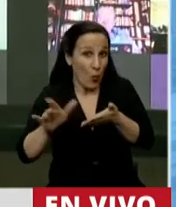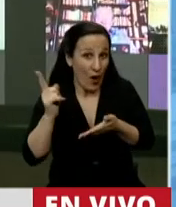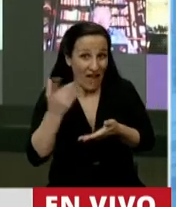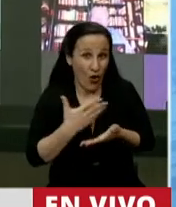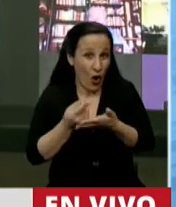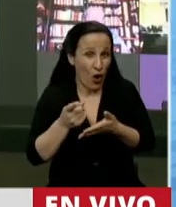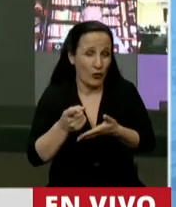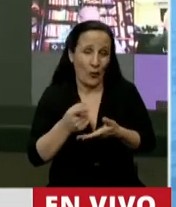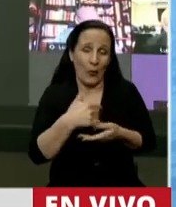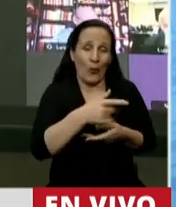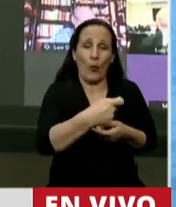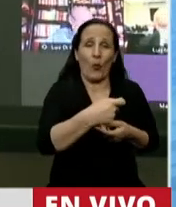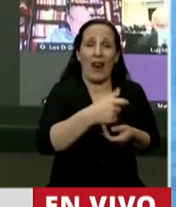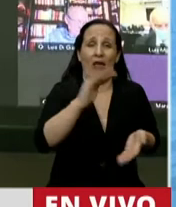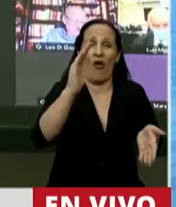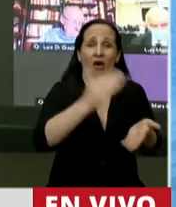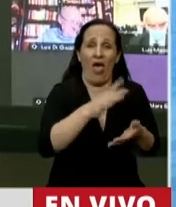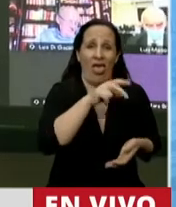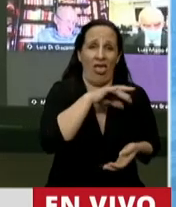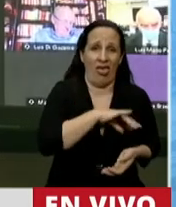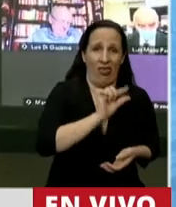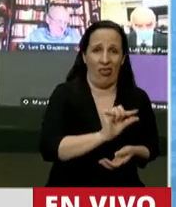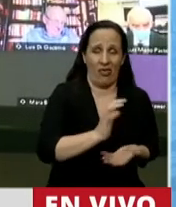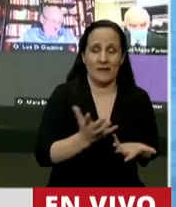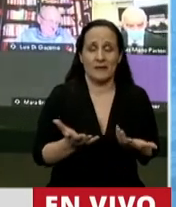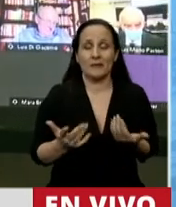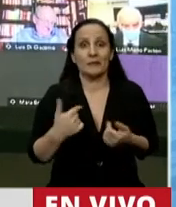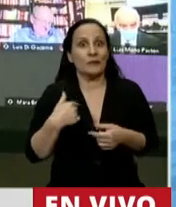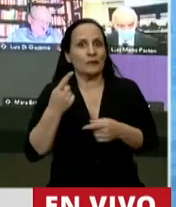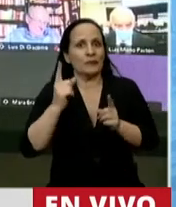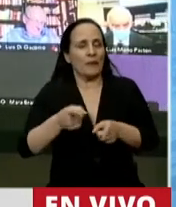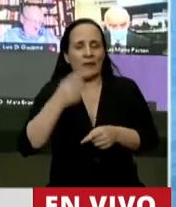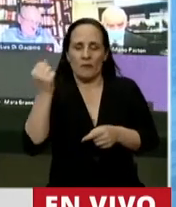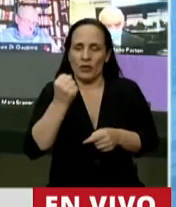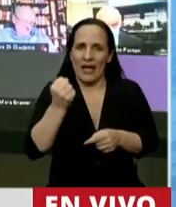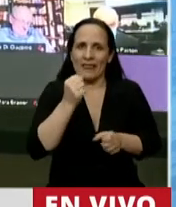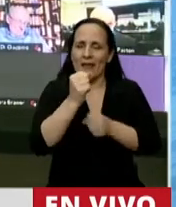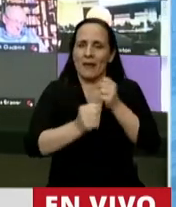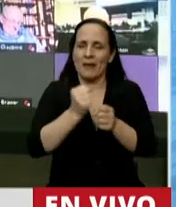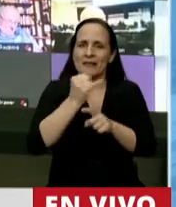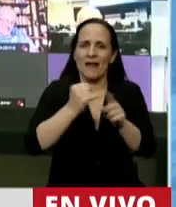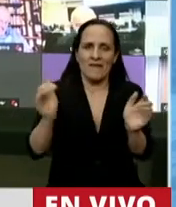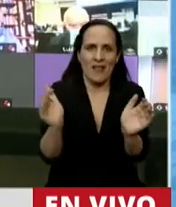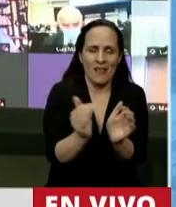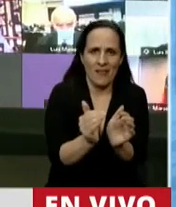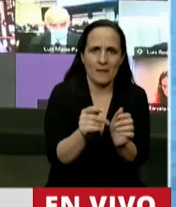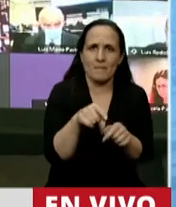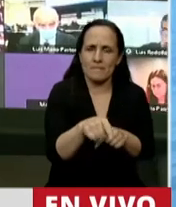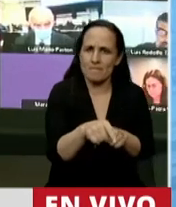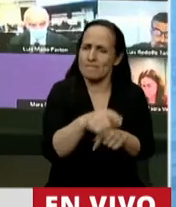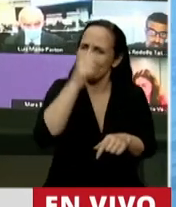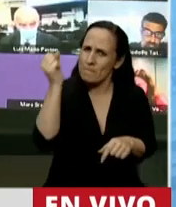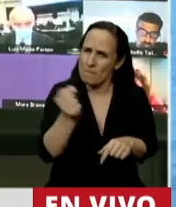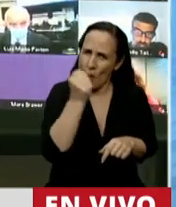evidentemente van a perder recursos. Por último, no me quiero olvidar de algo tan importante, que son las pymes. Las pymes cumplen una función